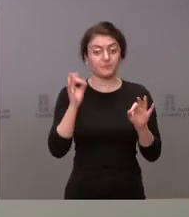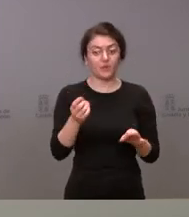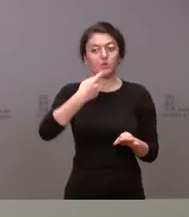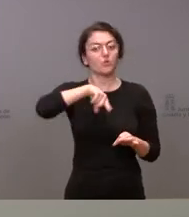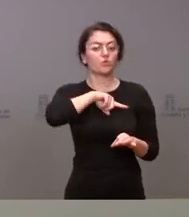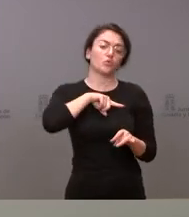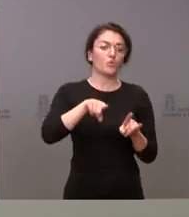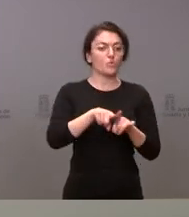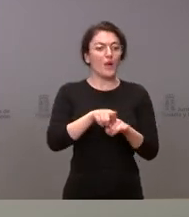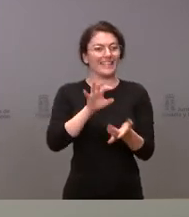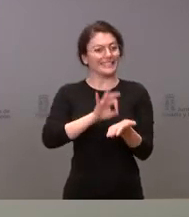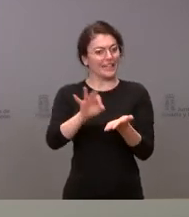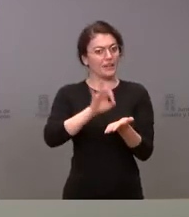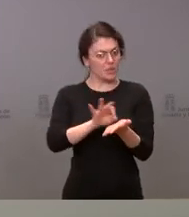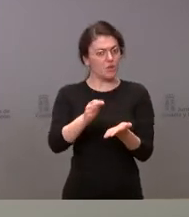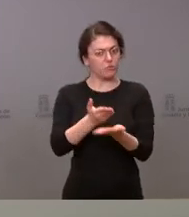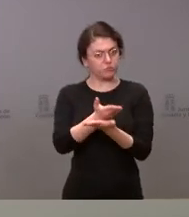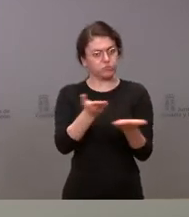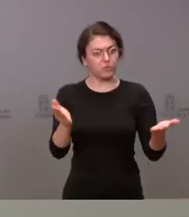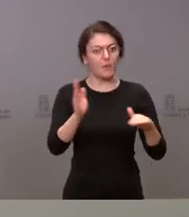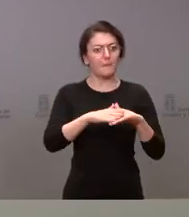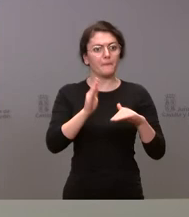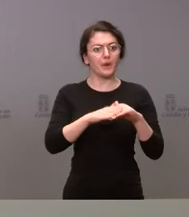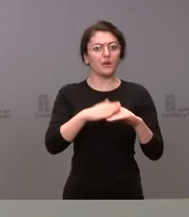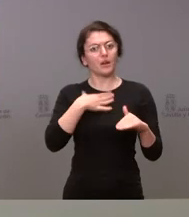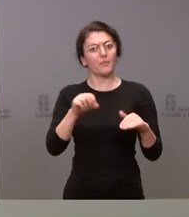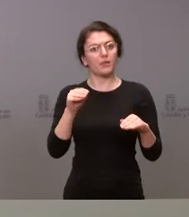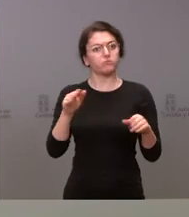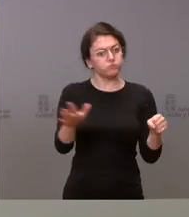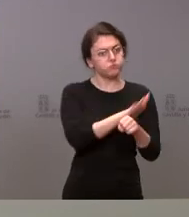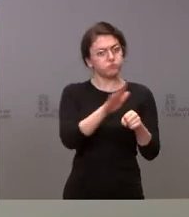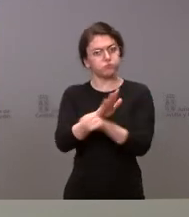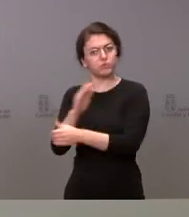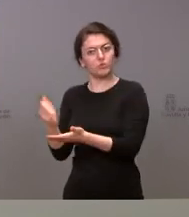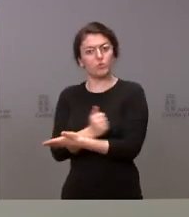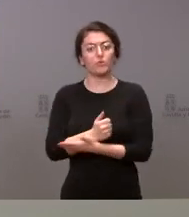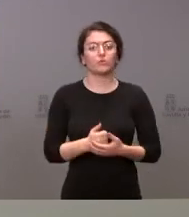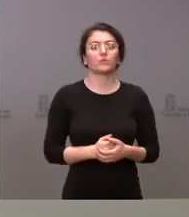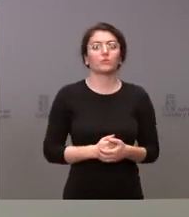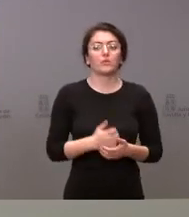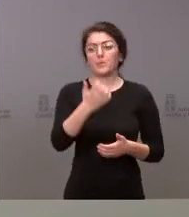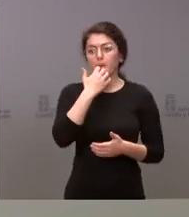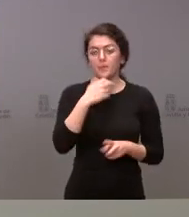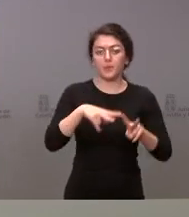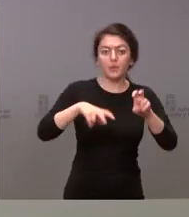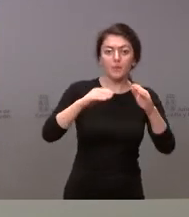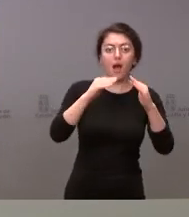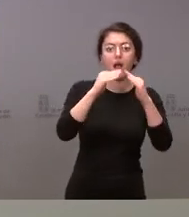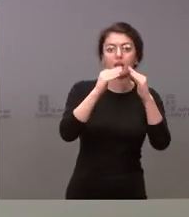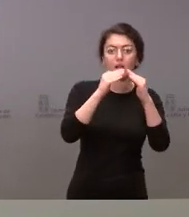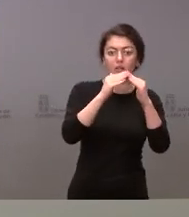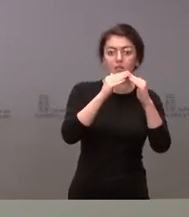servicios a nuestro alcance para estar a esta finalidad. Tanto en el tema de alojamiento que hablan ustedes de los